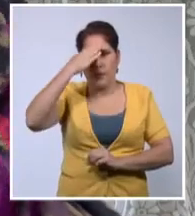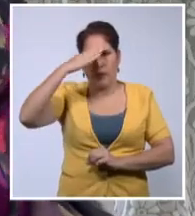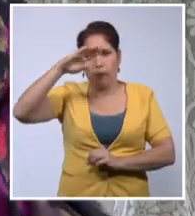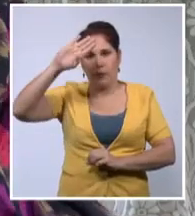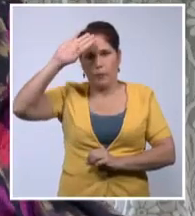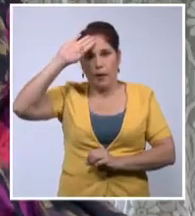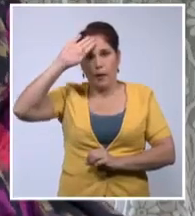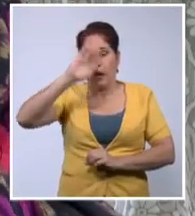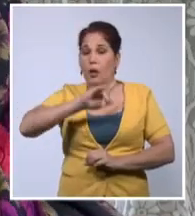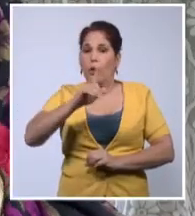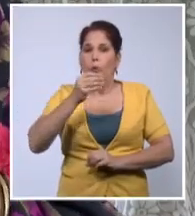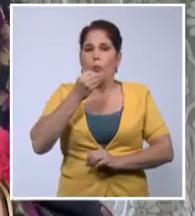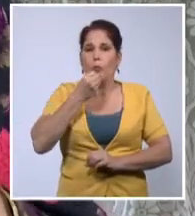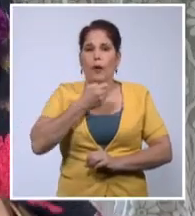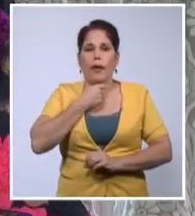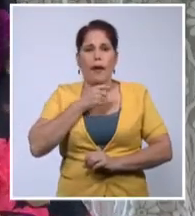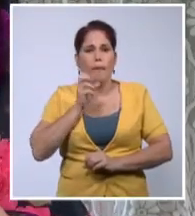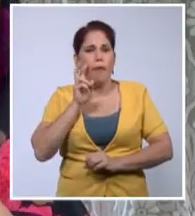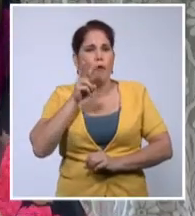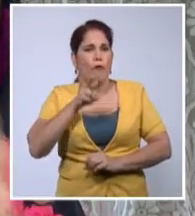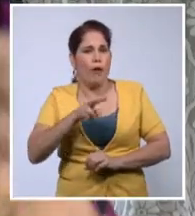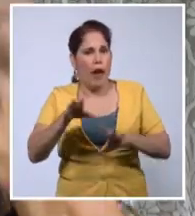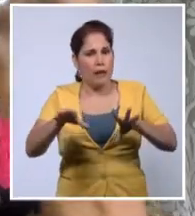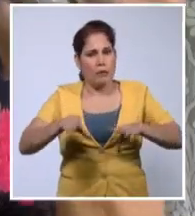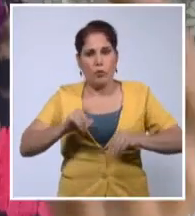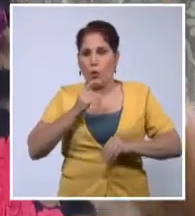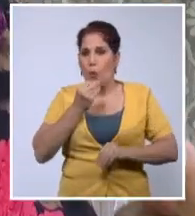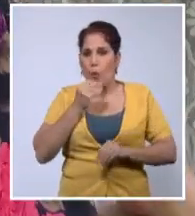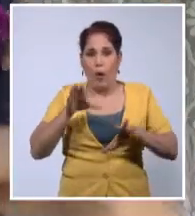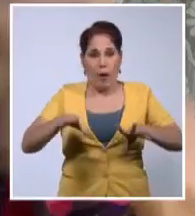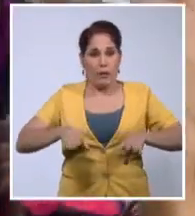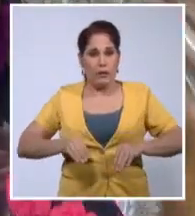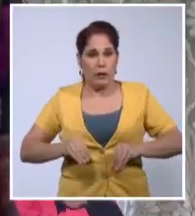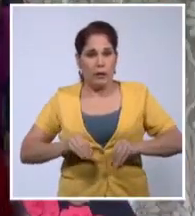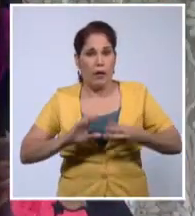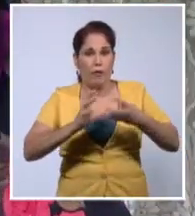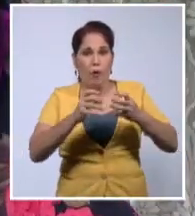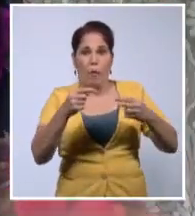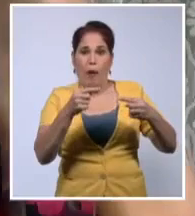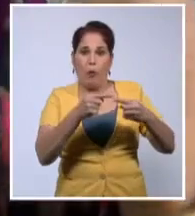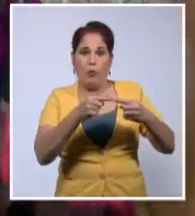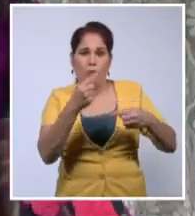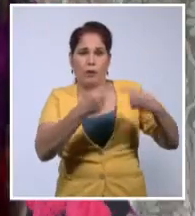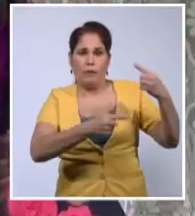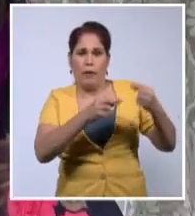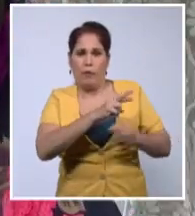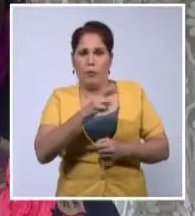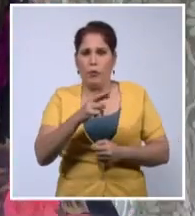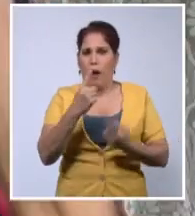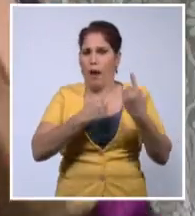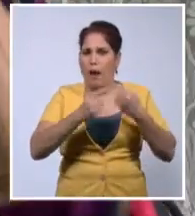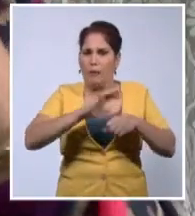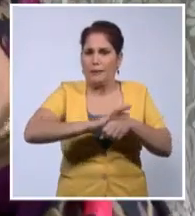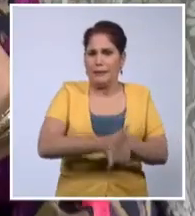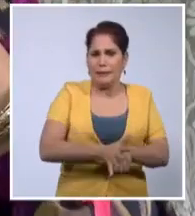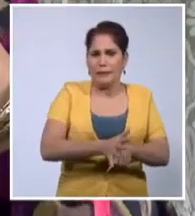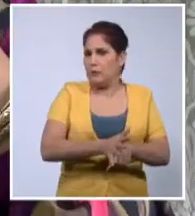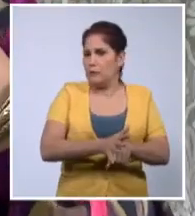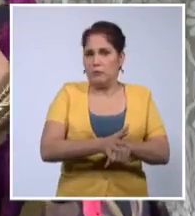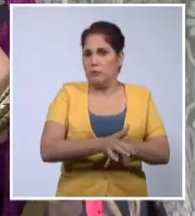No aceptamos posiciones irreverentes, mancilladoras,